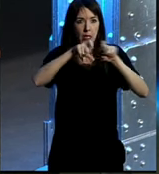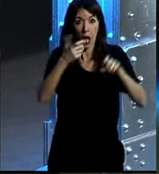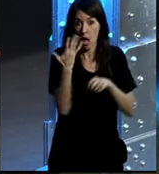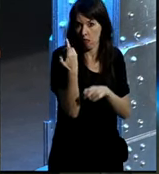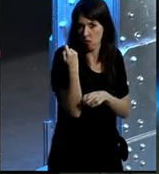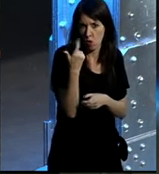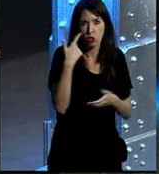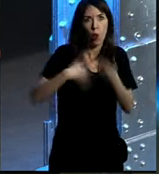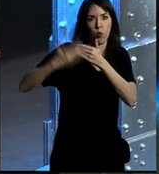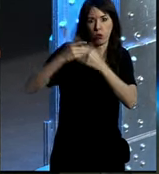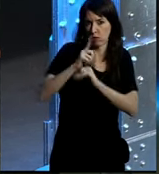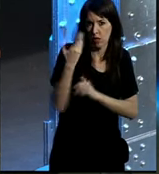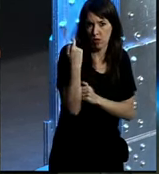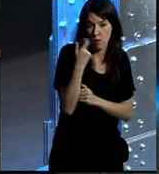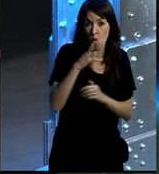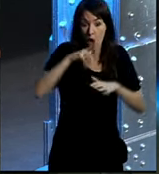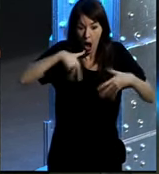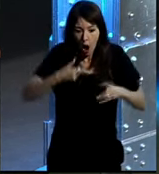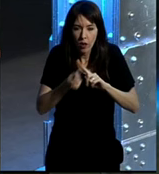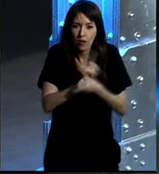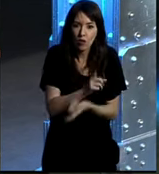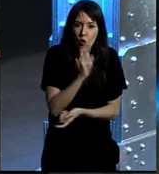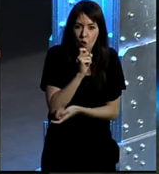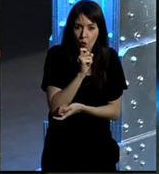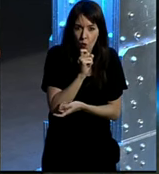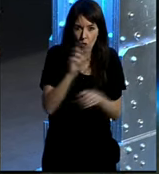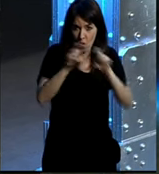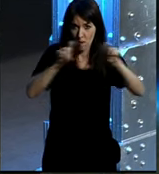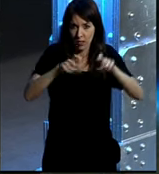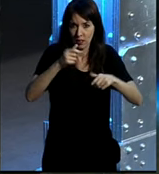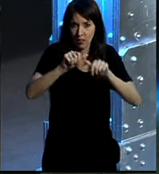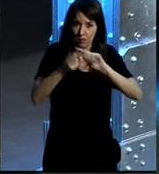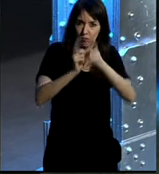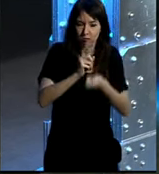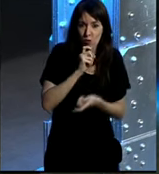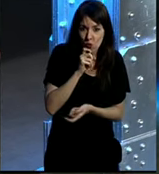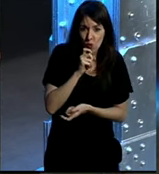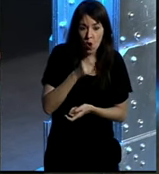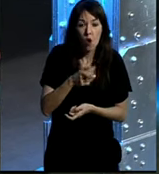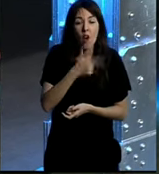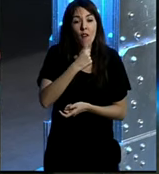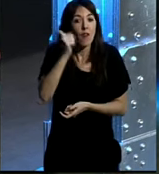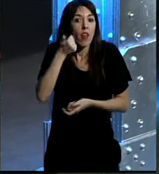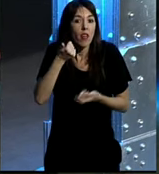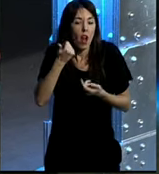no mucho tiempo y el marco en que nos desenvolvemos ahora, el marco empresarial. Gracias, Antonio.